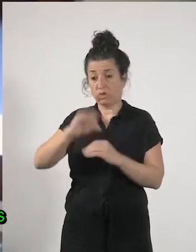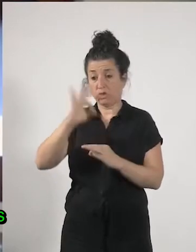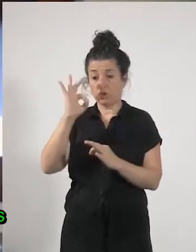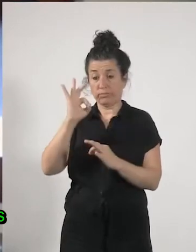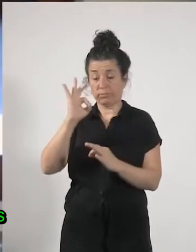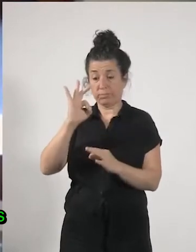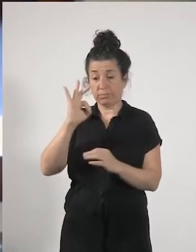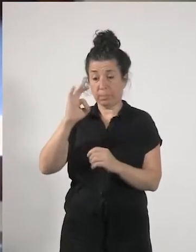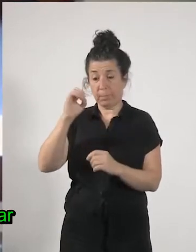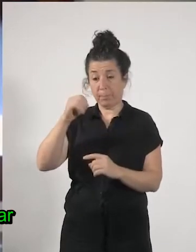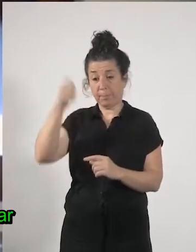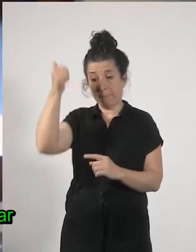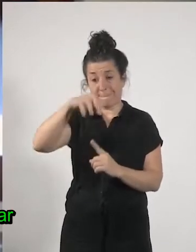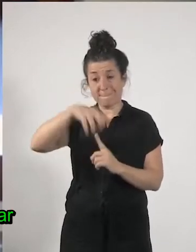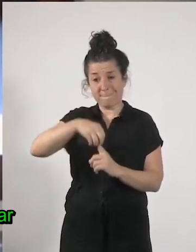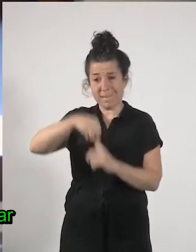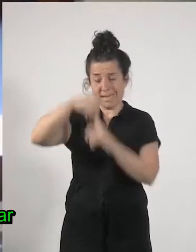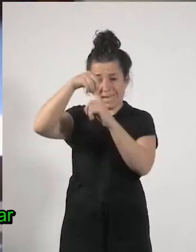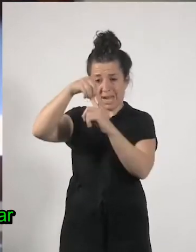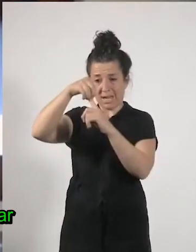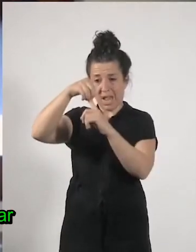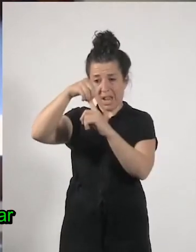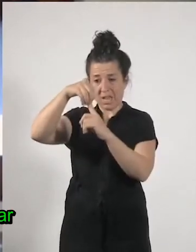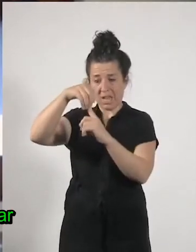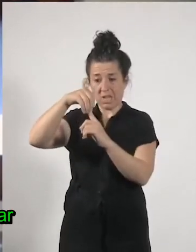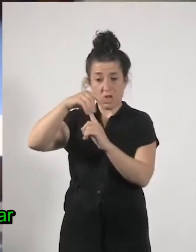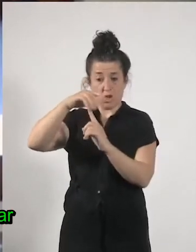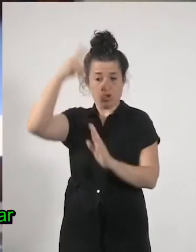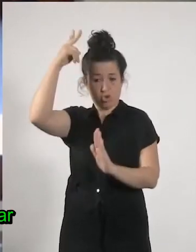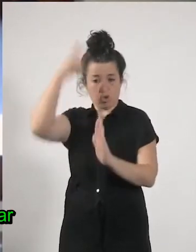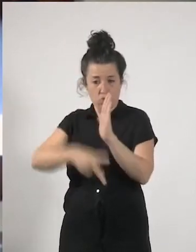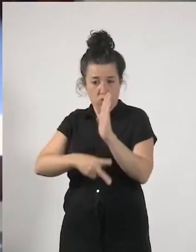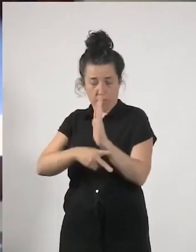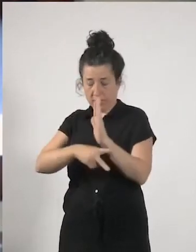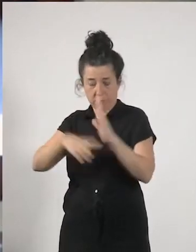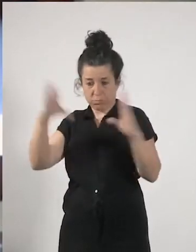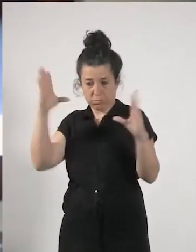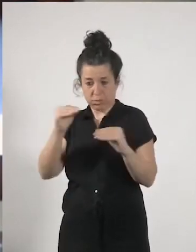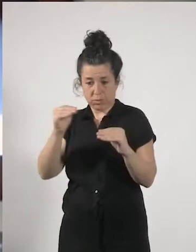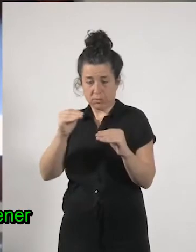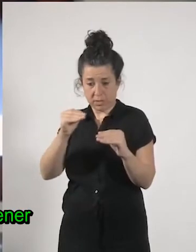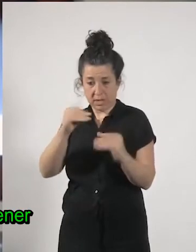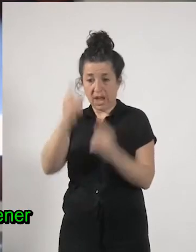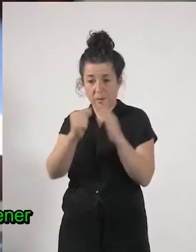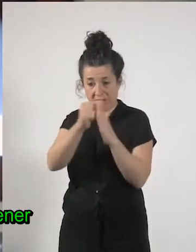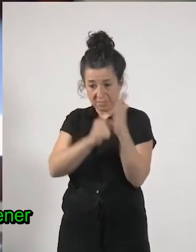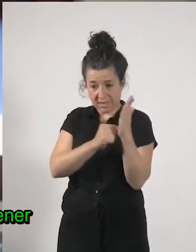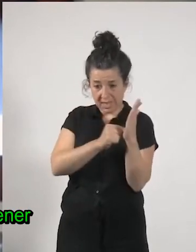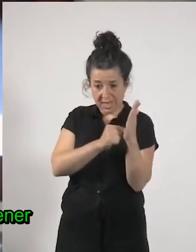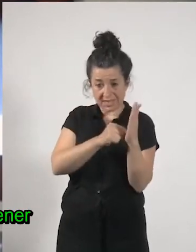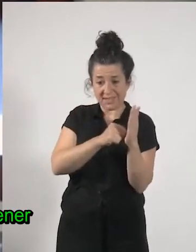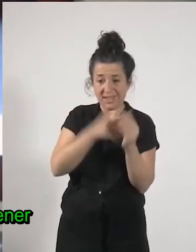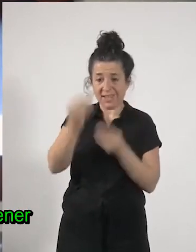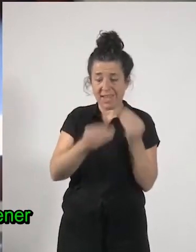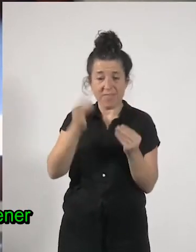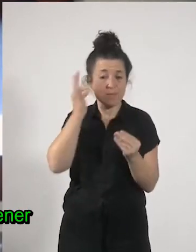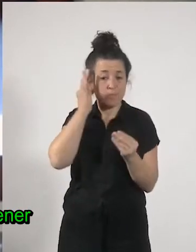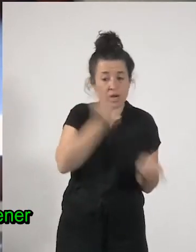analizamos más a fondo hay medidas que nos van a mandar a casa a cuidar porque además tampoco